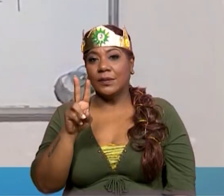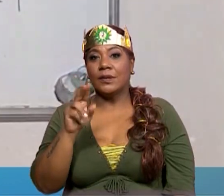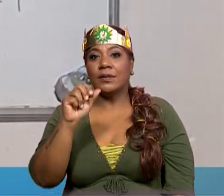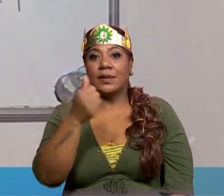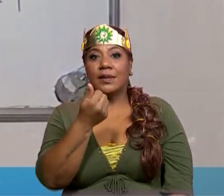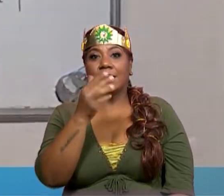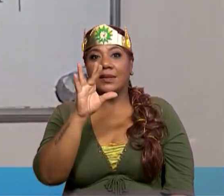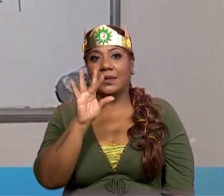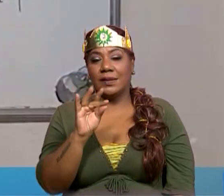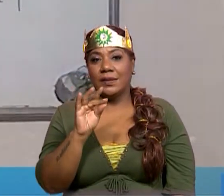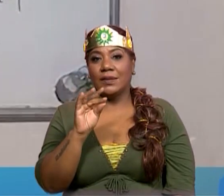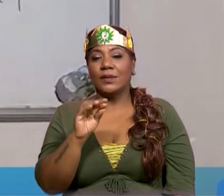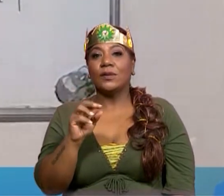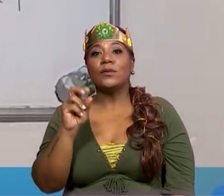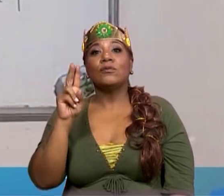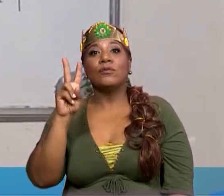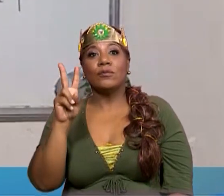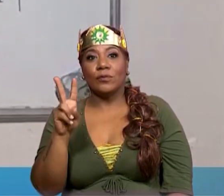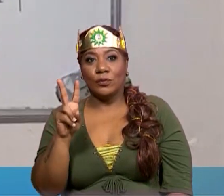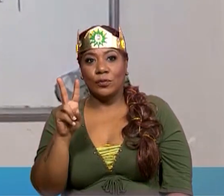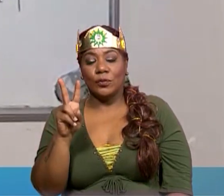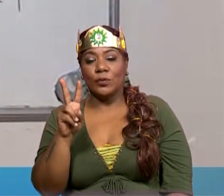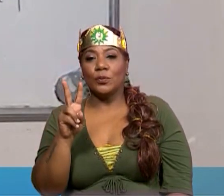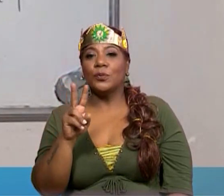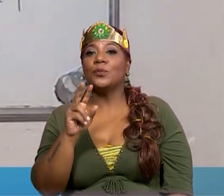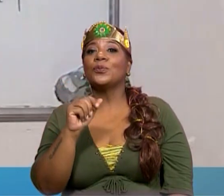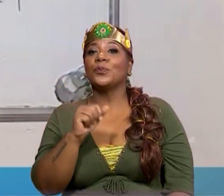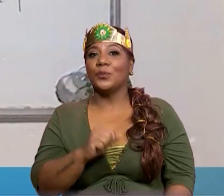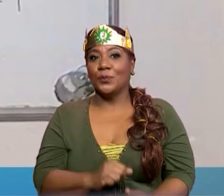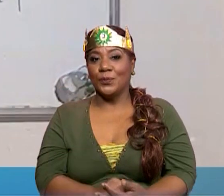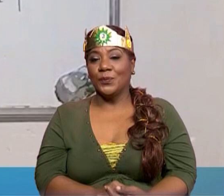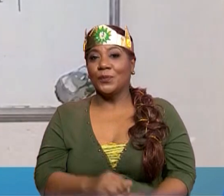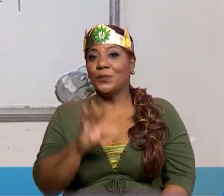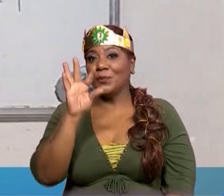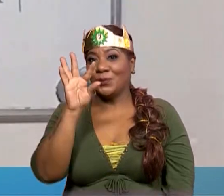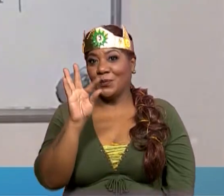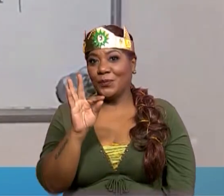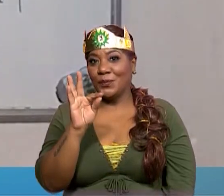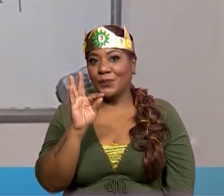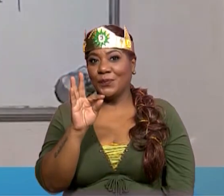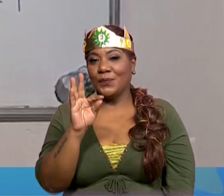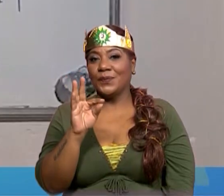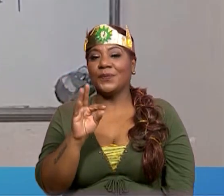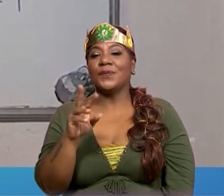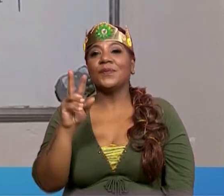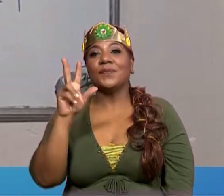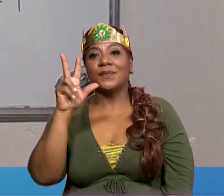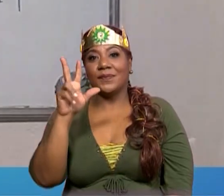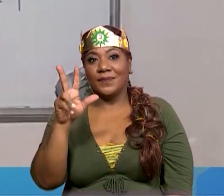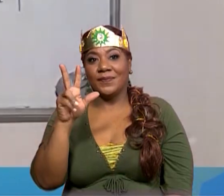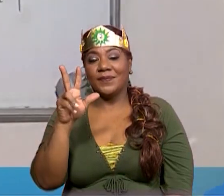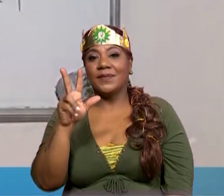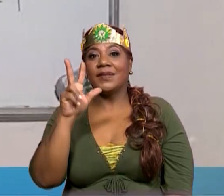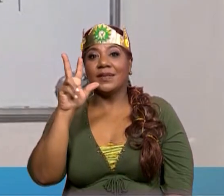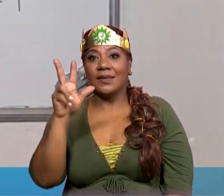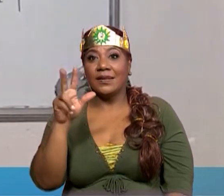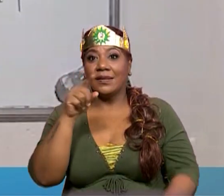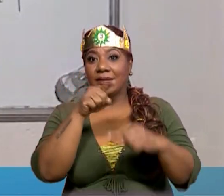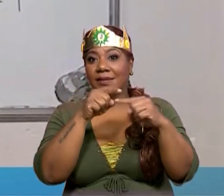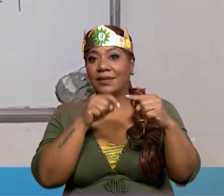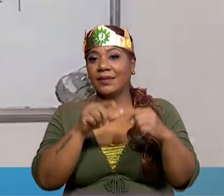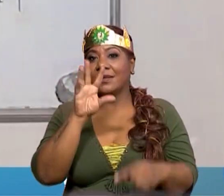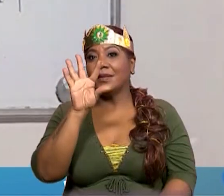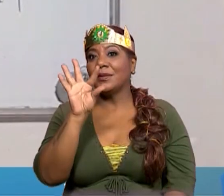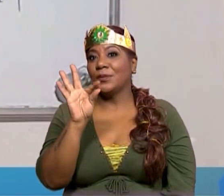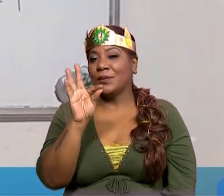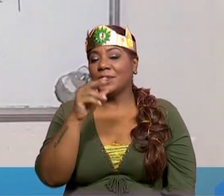Entonces seguimos con el 2 porque 18 entre 2 nos da 9. Entonces colocamos el número 3 porque 9 entre